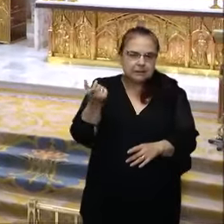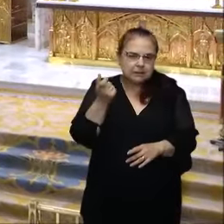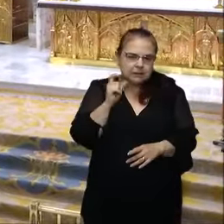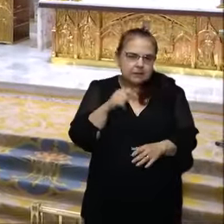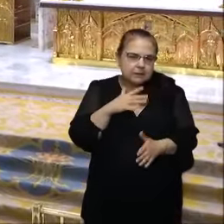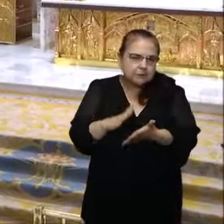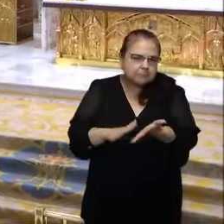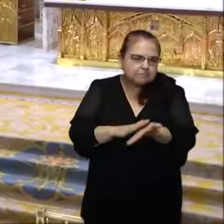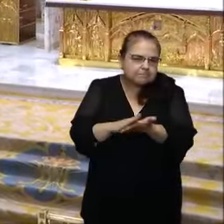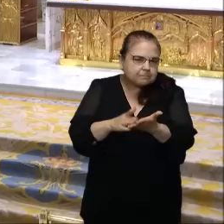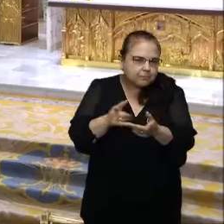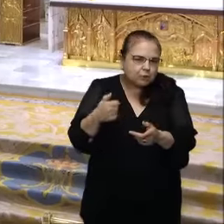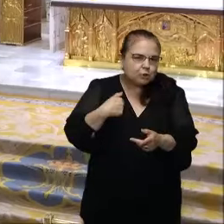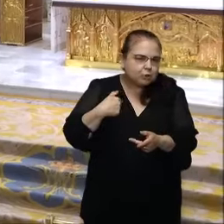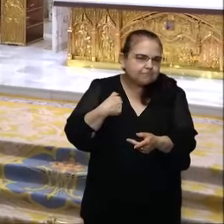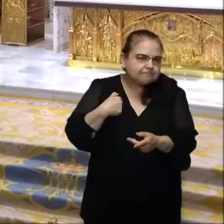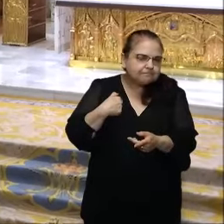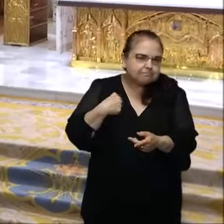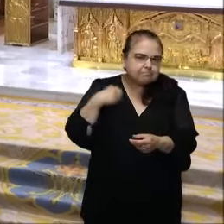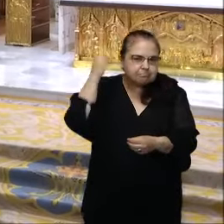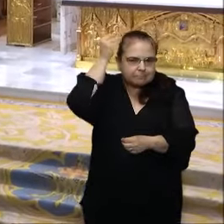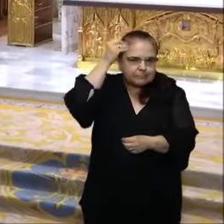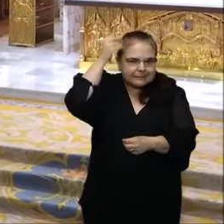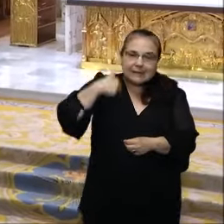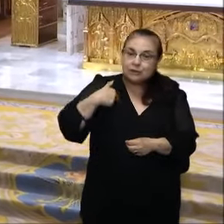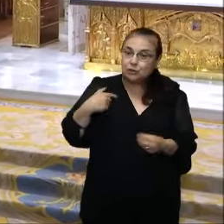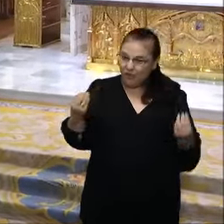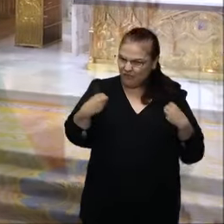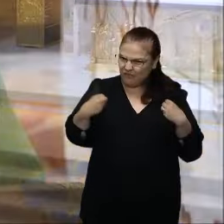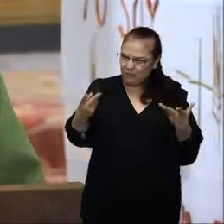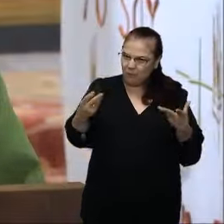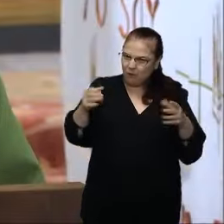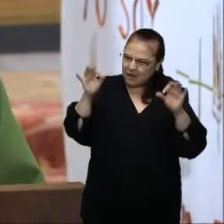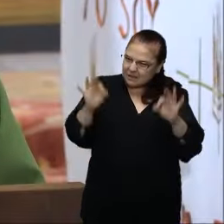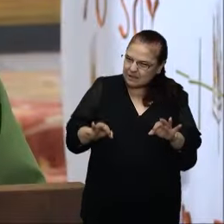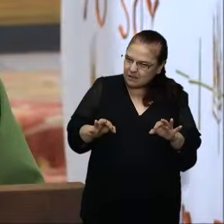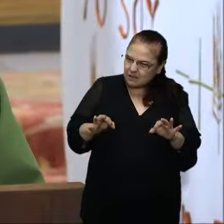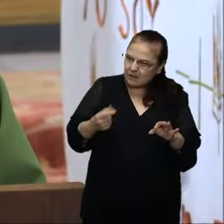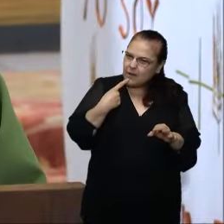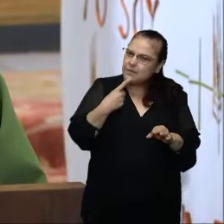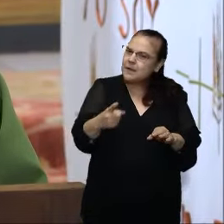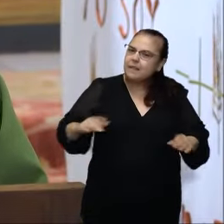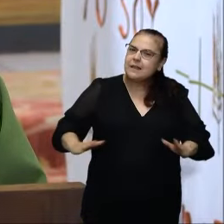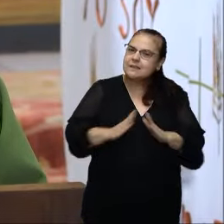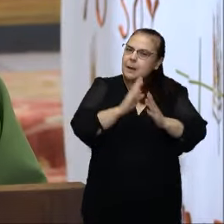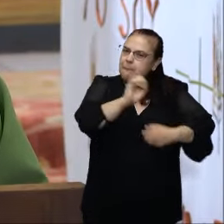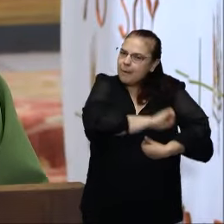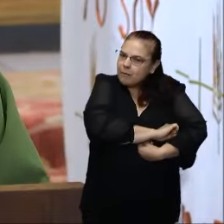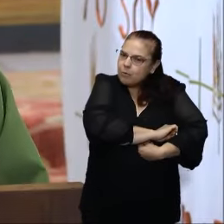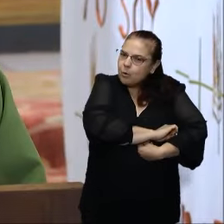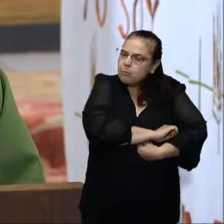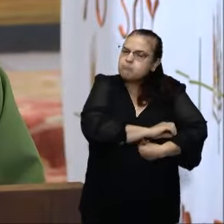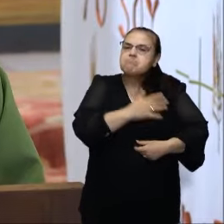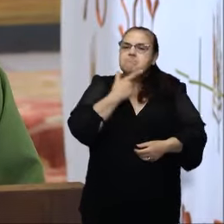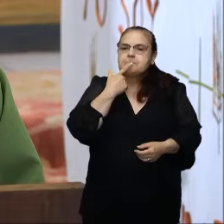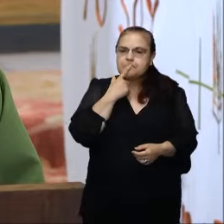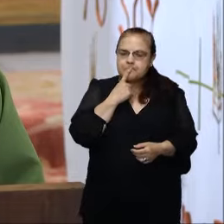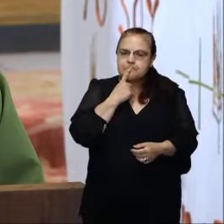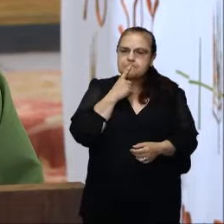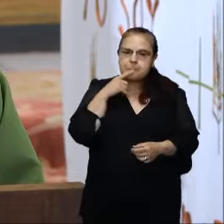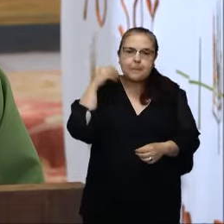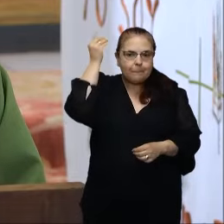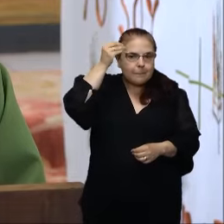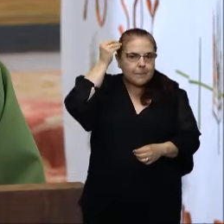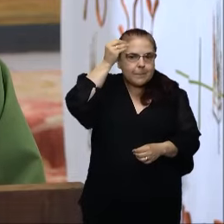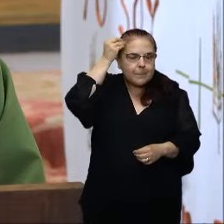mirarlas y ver cómo estoy yo. Vivo esto que dice San Pablo, cada una de ellas, de las frases. Después el Señor